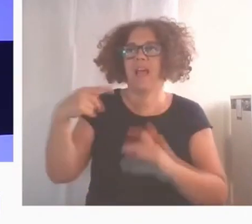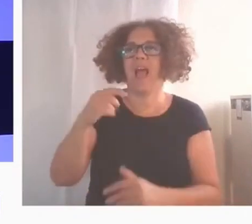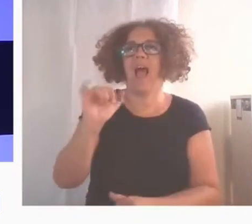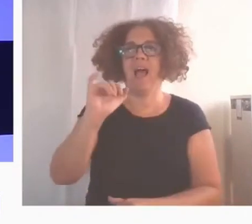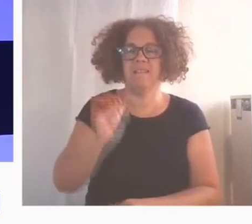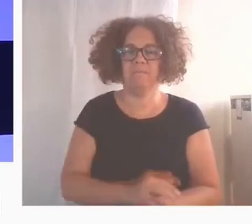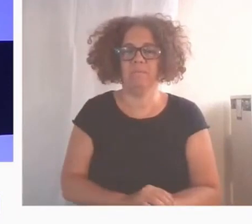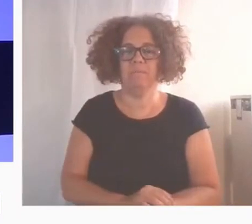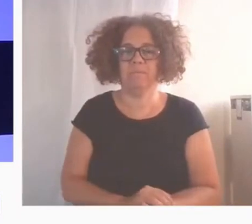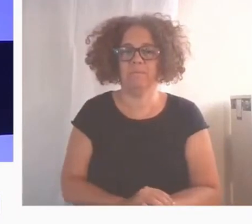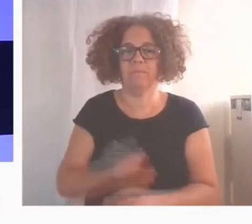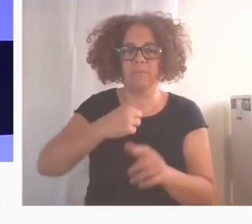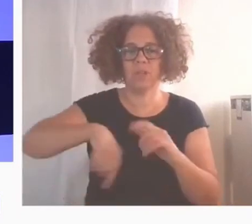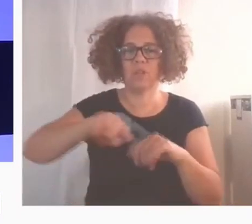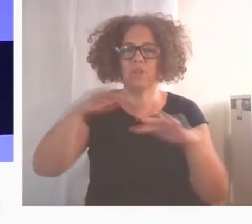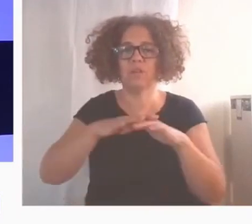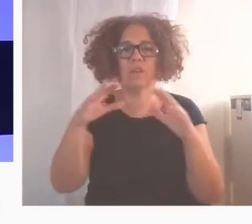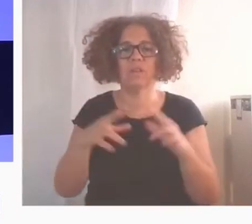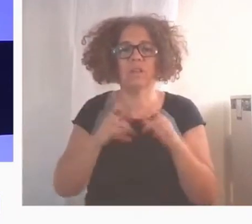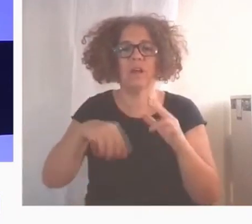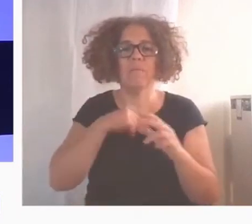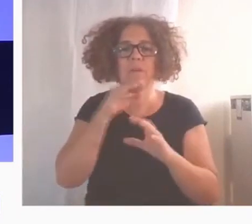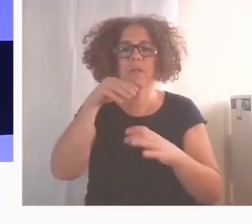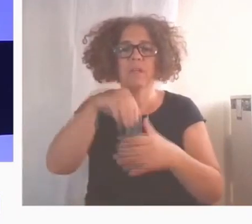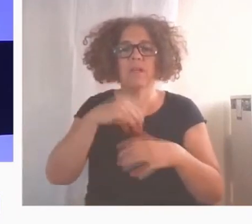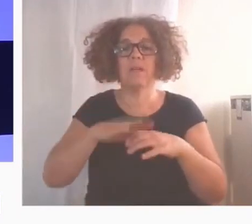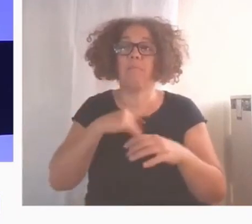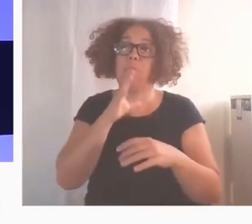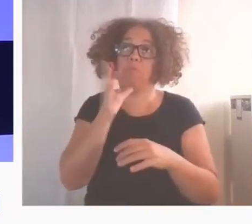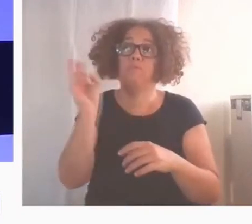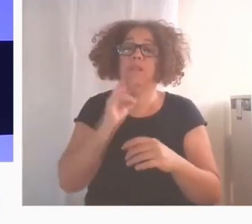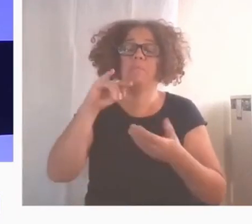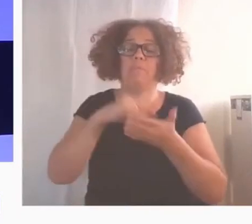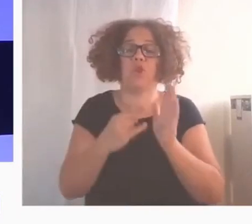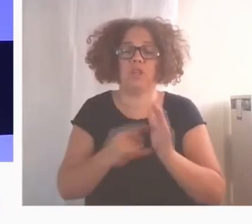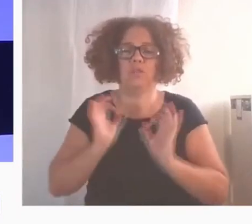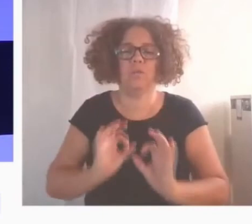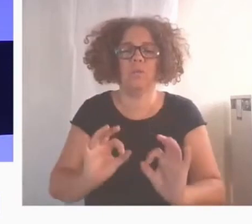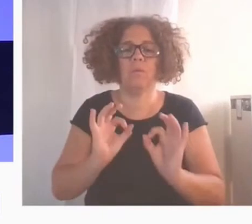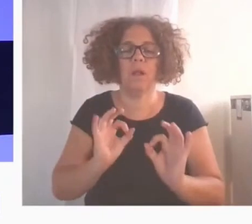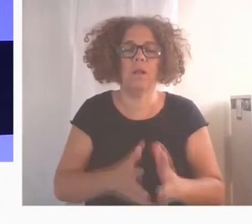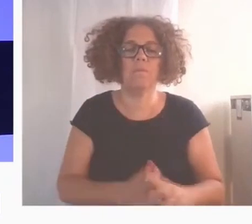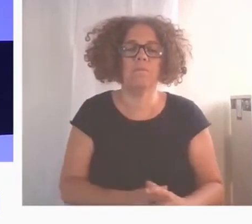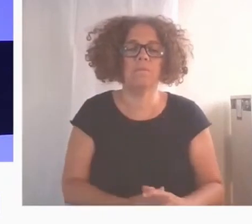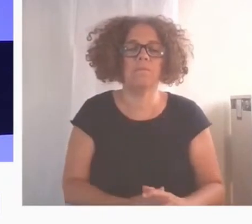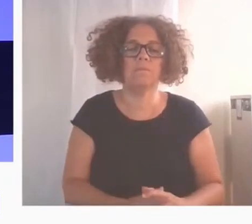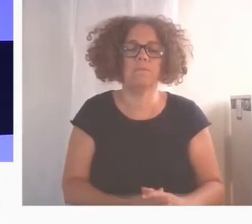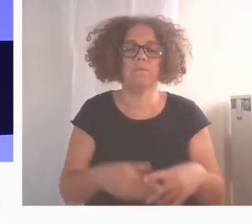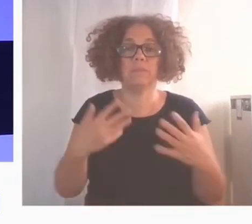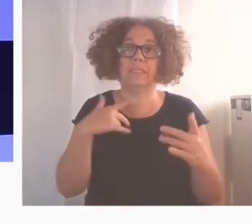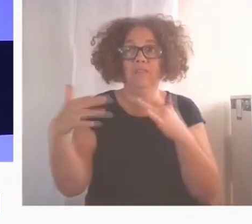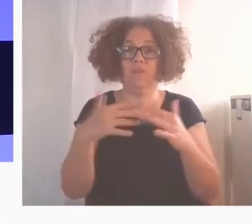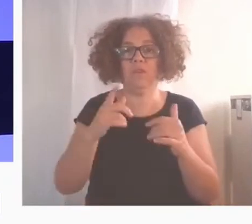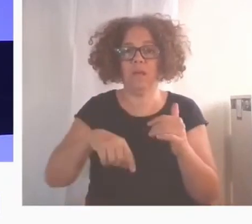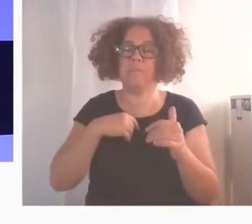también de la red de cidades magallánicas y entonces este proyecto de este fórum tiene